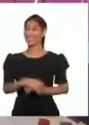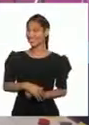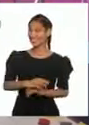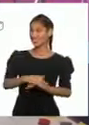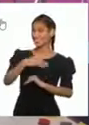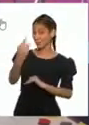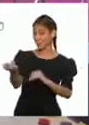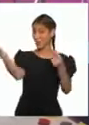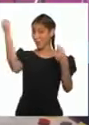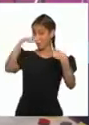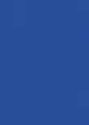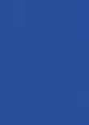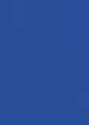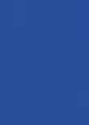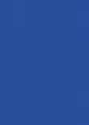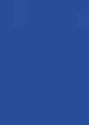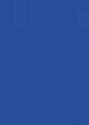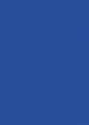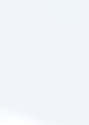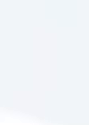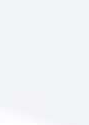artistas de nuestro país.